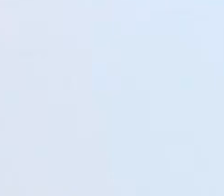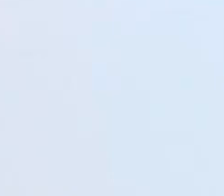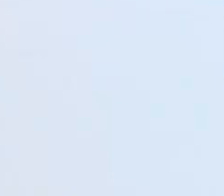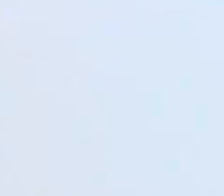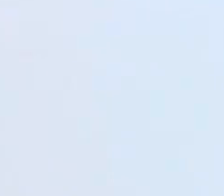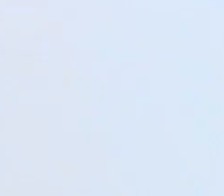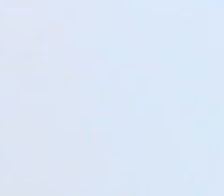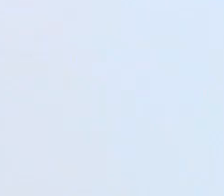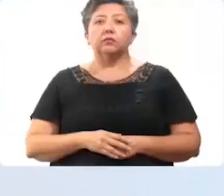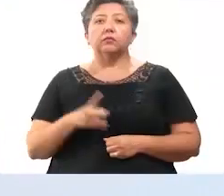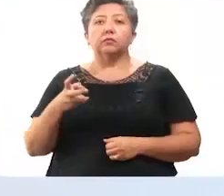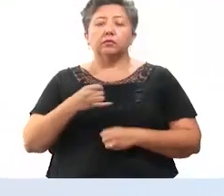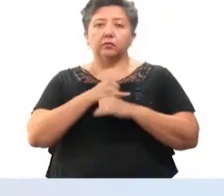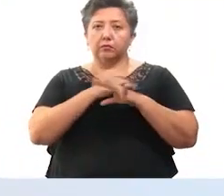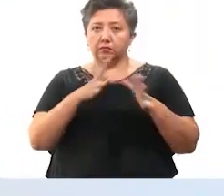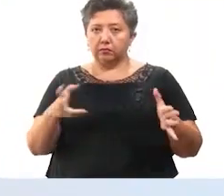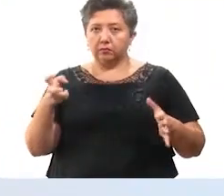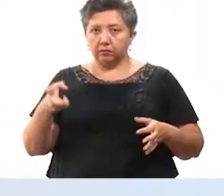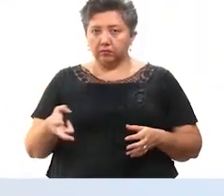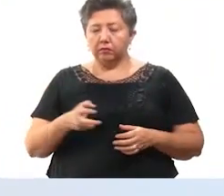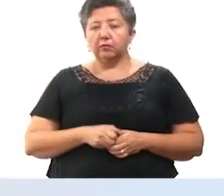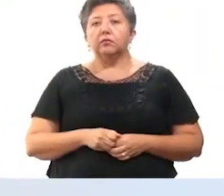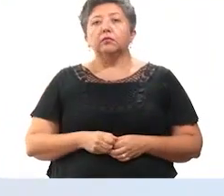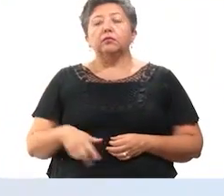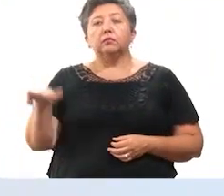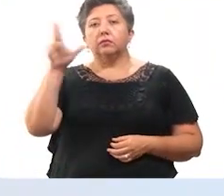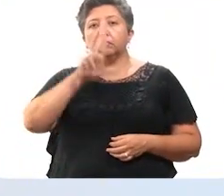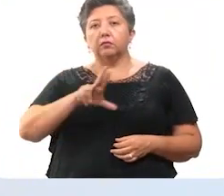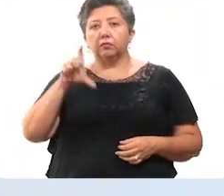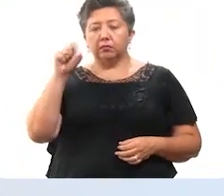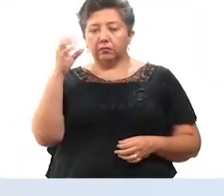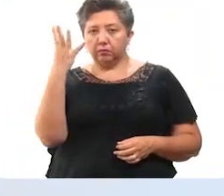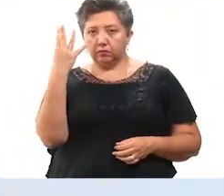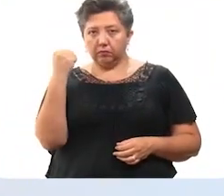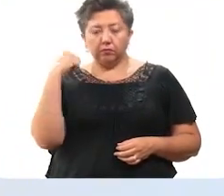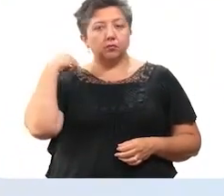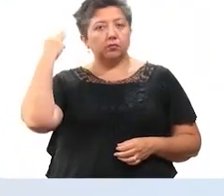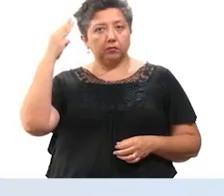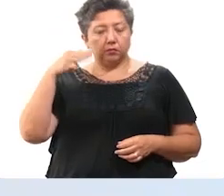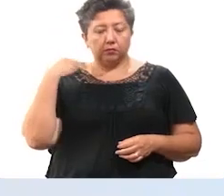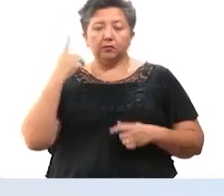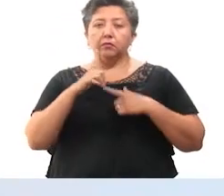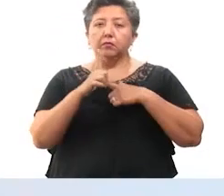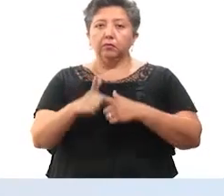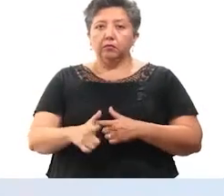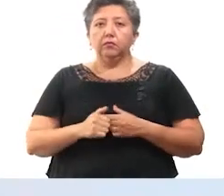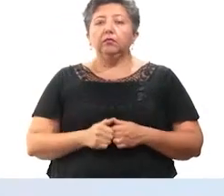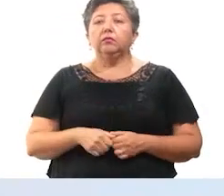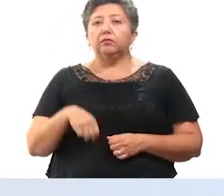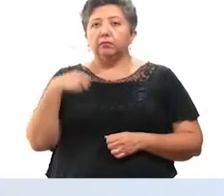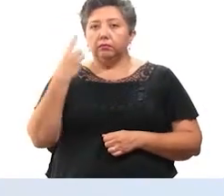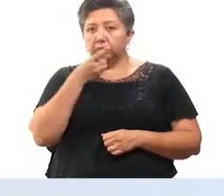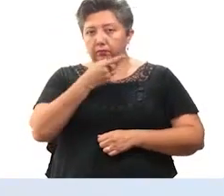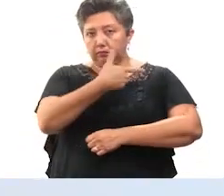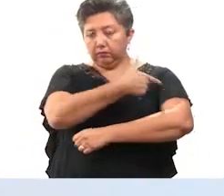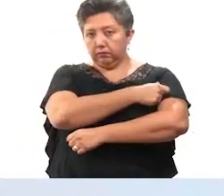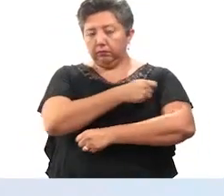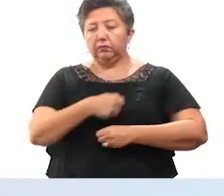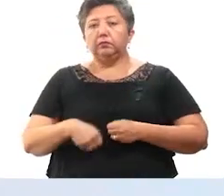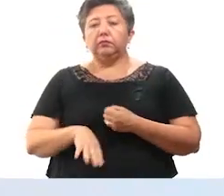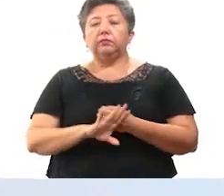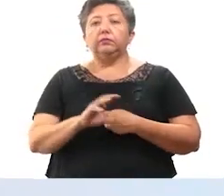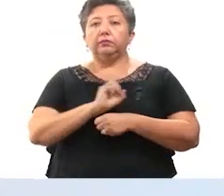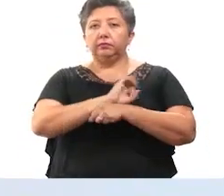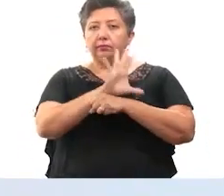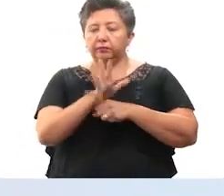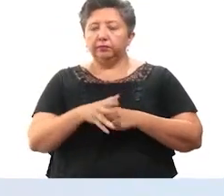Gracias, licenciado. Este es el parte médico de este martes 29 de marzo. Continúa la aplicación de la vacuna de refuerzo